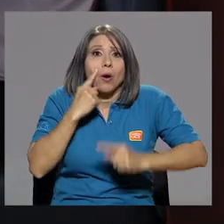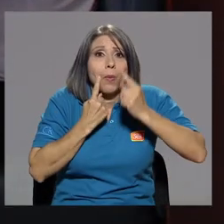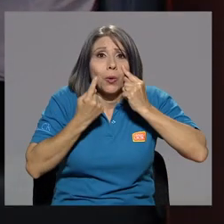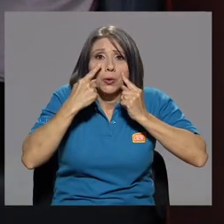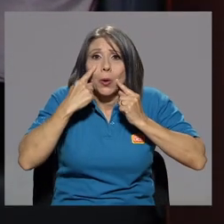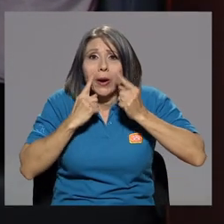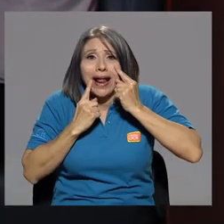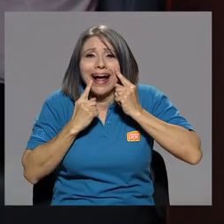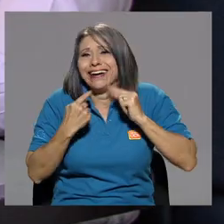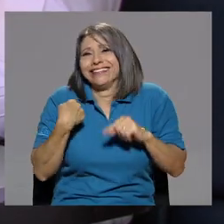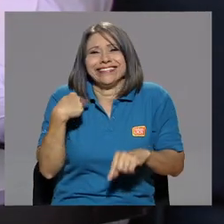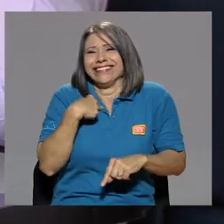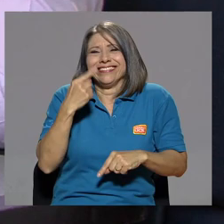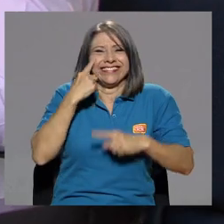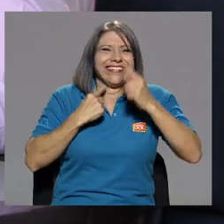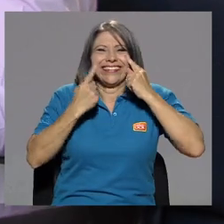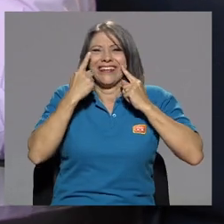mí.